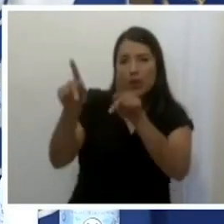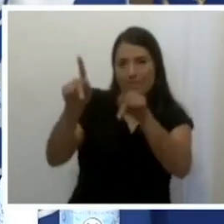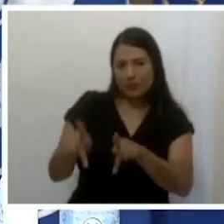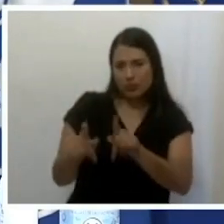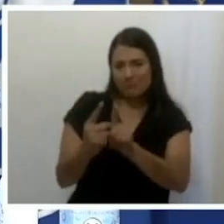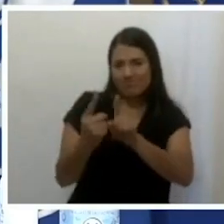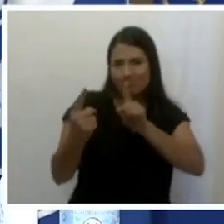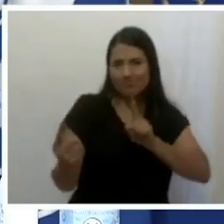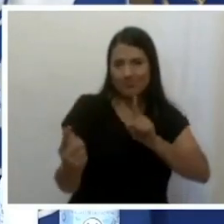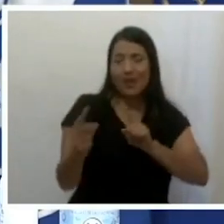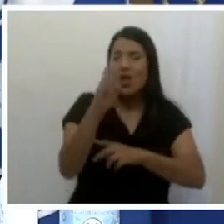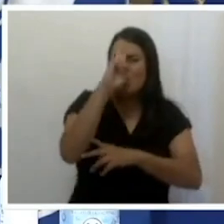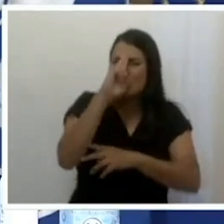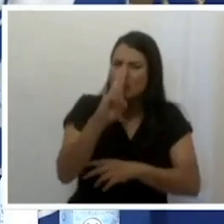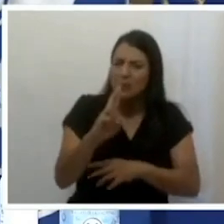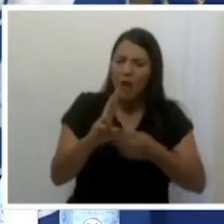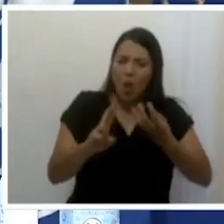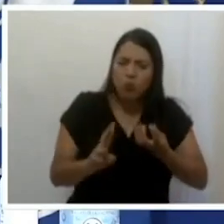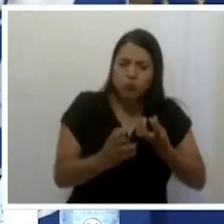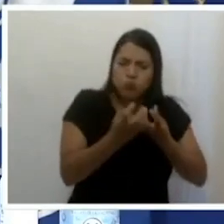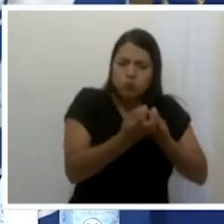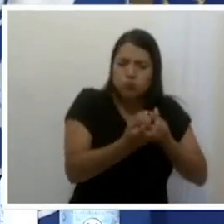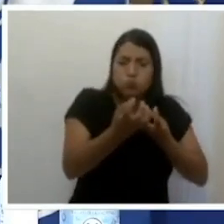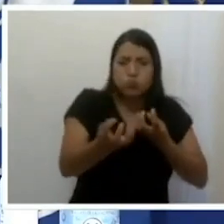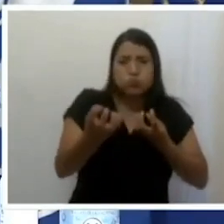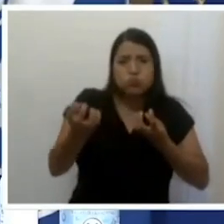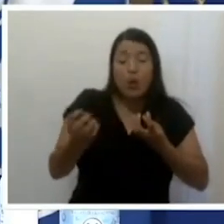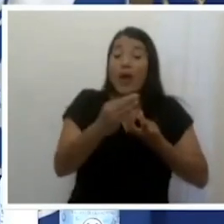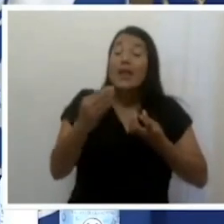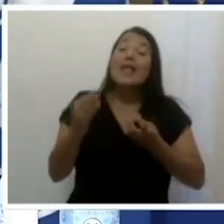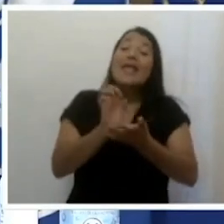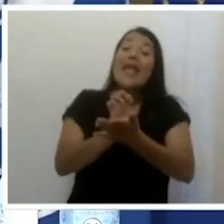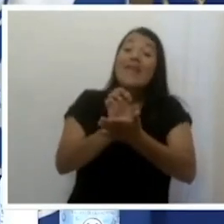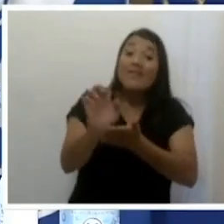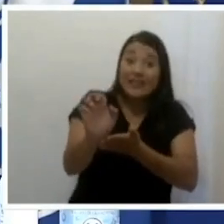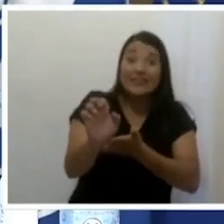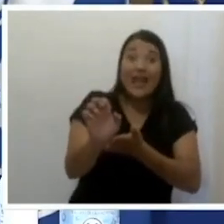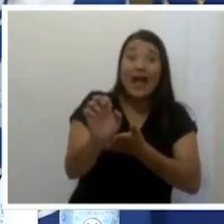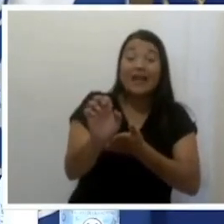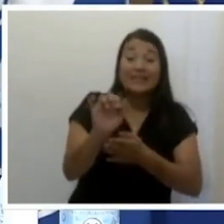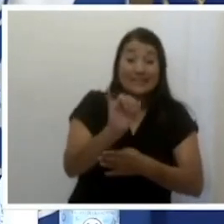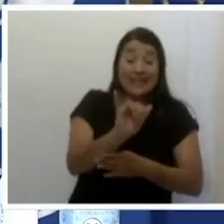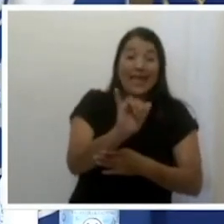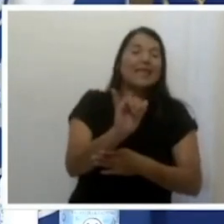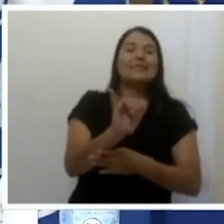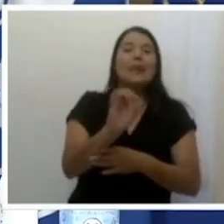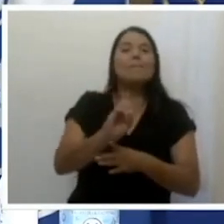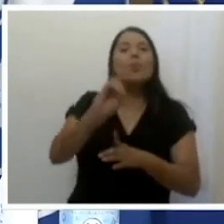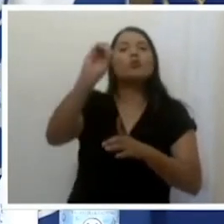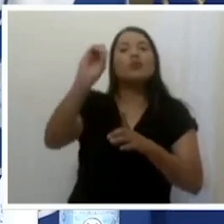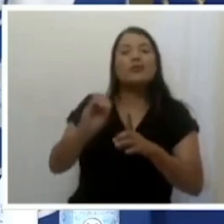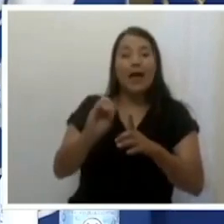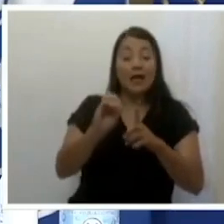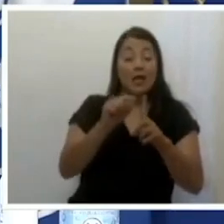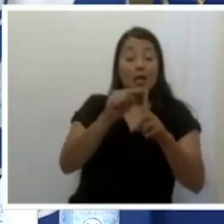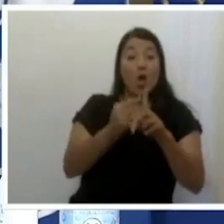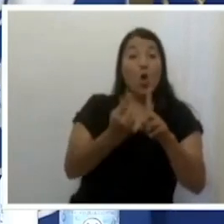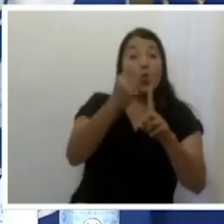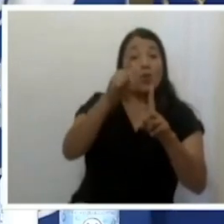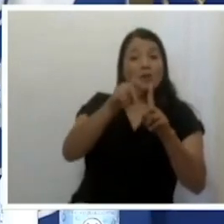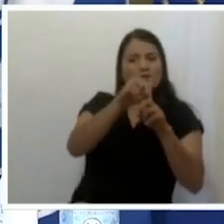burbuja social y tratando de evitar que ese R, que es el factor de contagio,